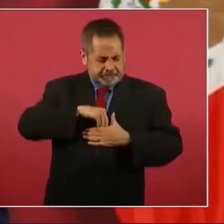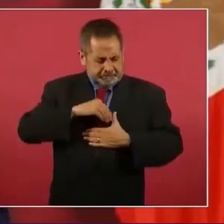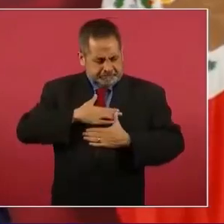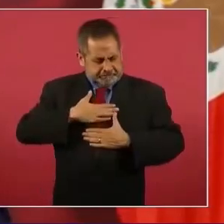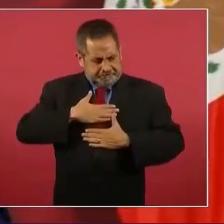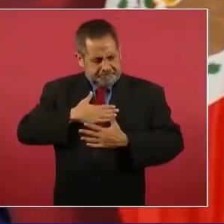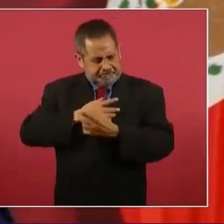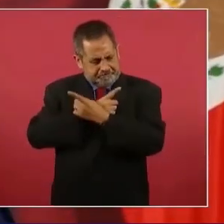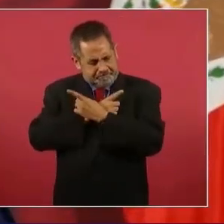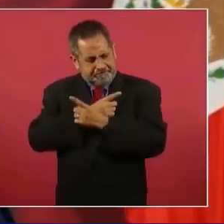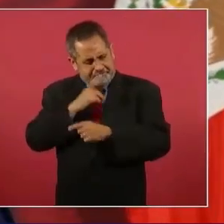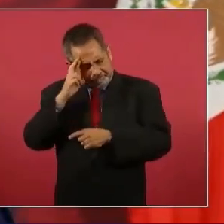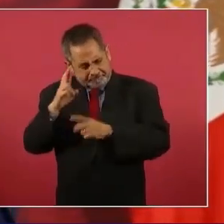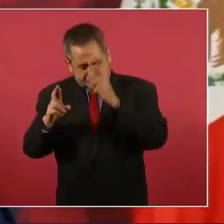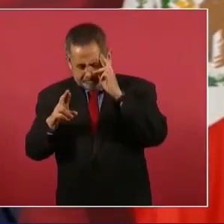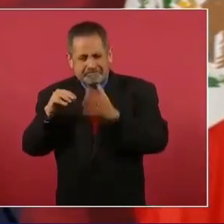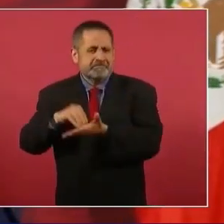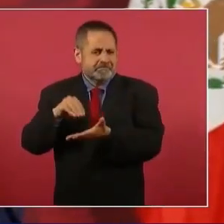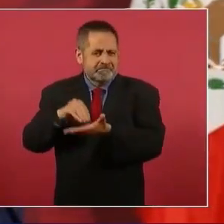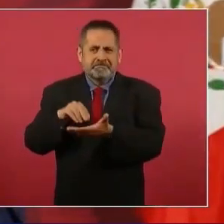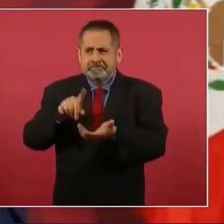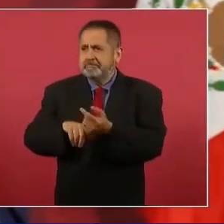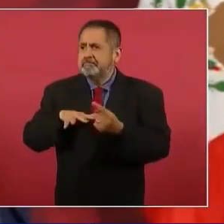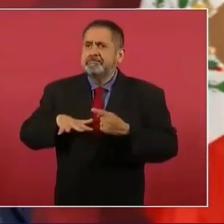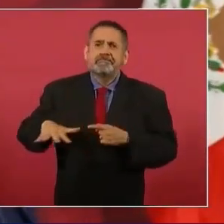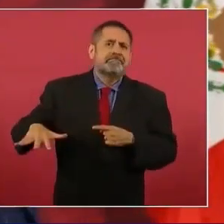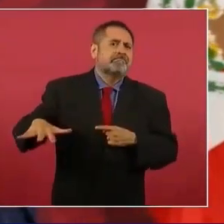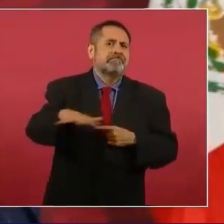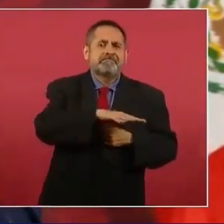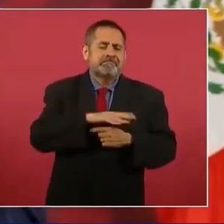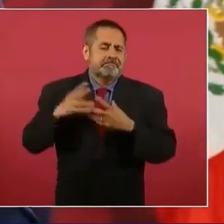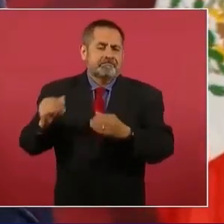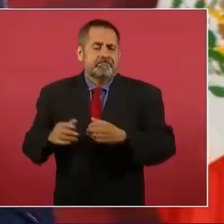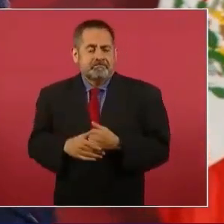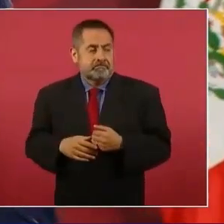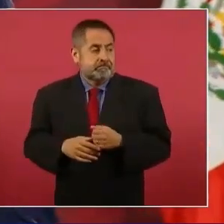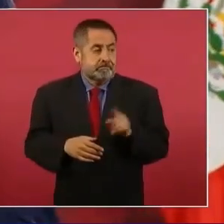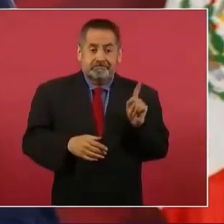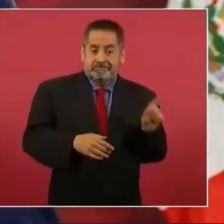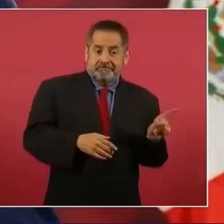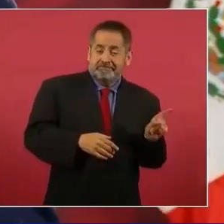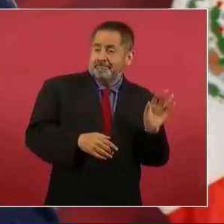en nuestras familias, porque no pudieron